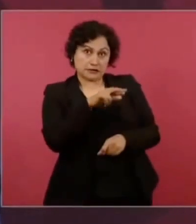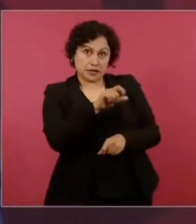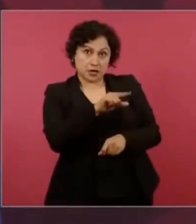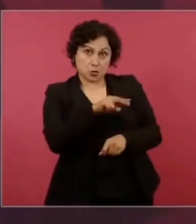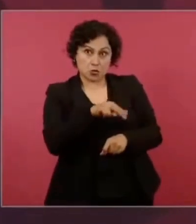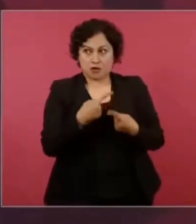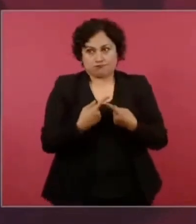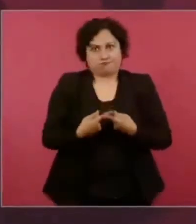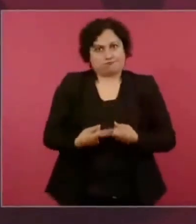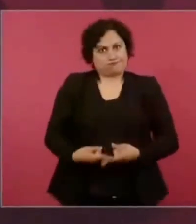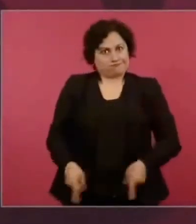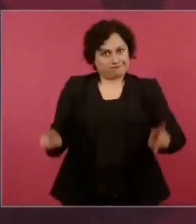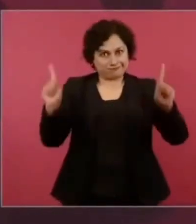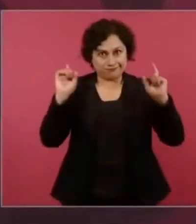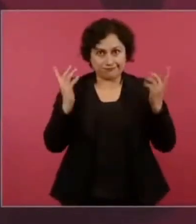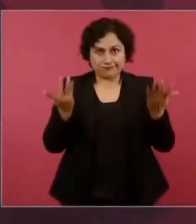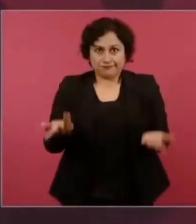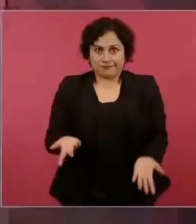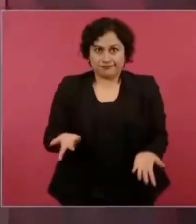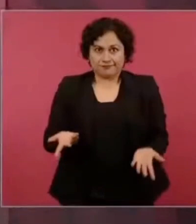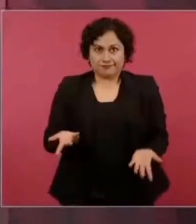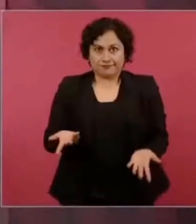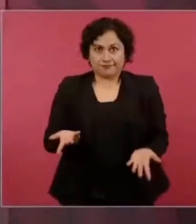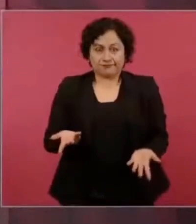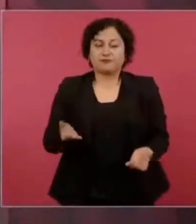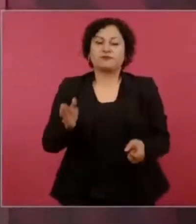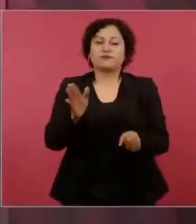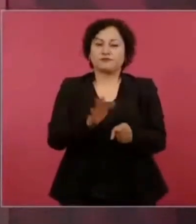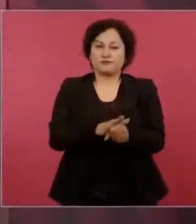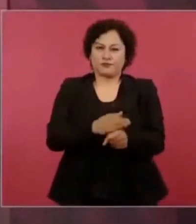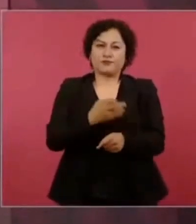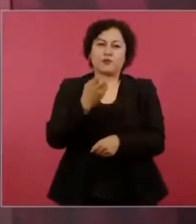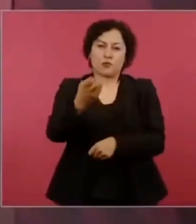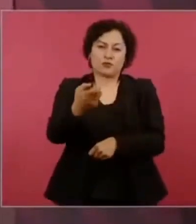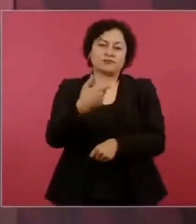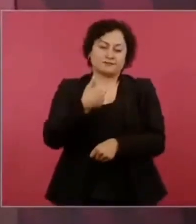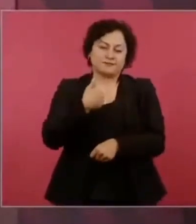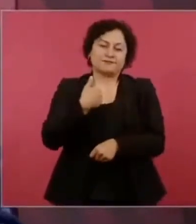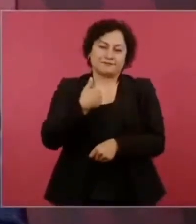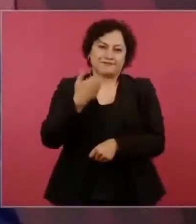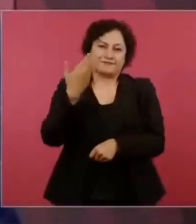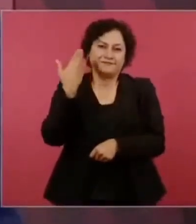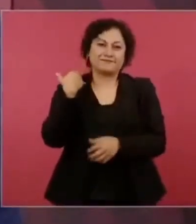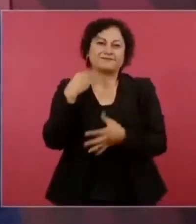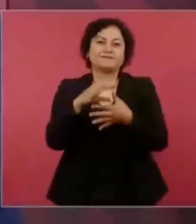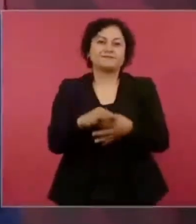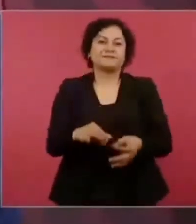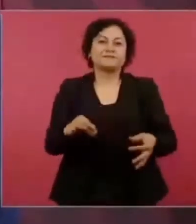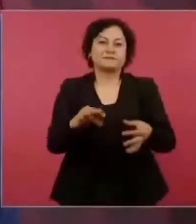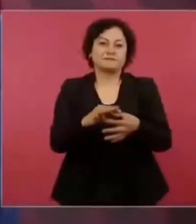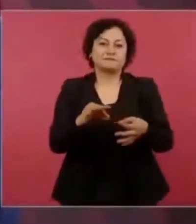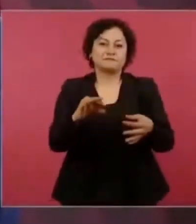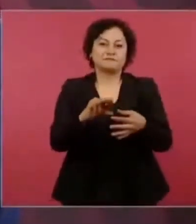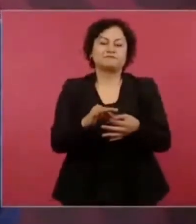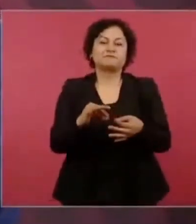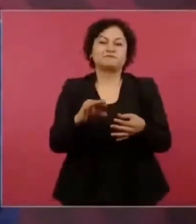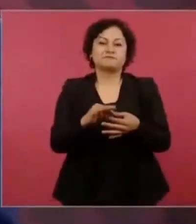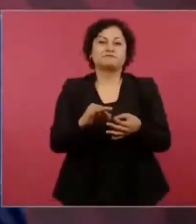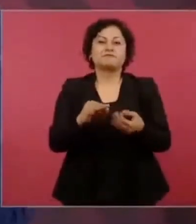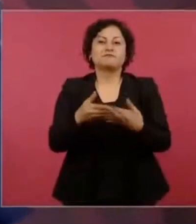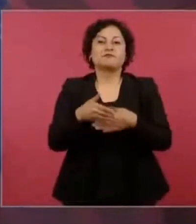Por eso también lo que dije sobre el